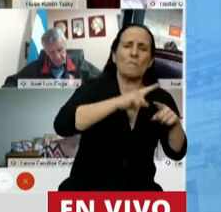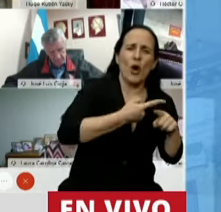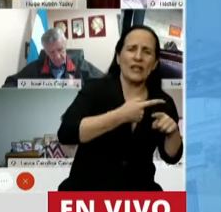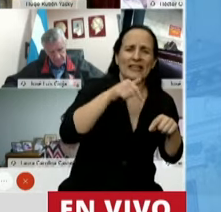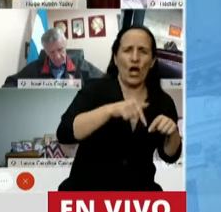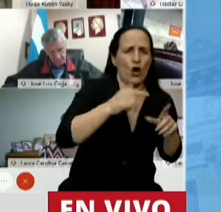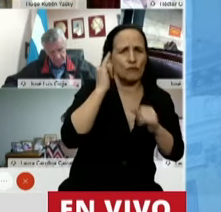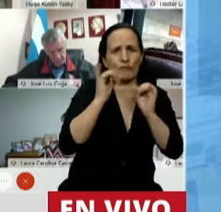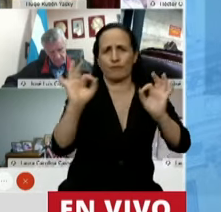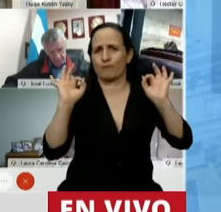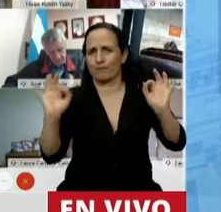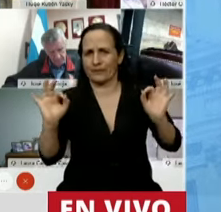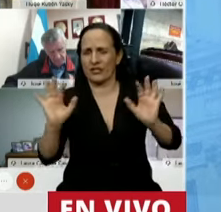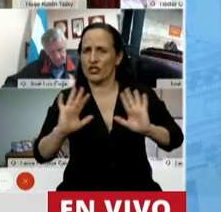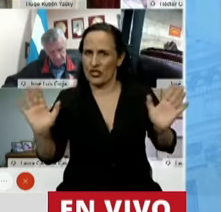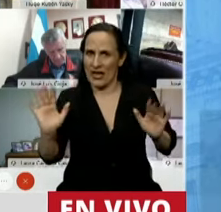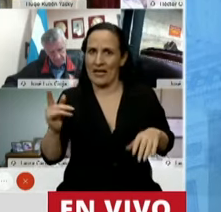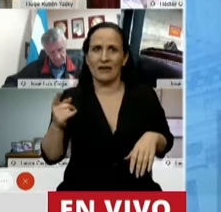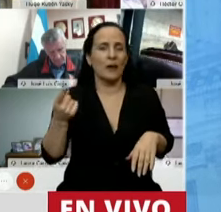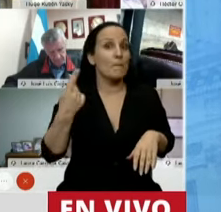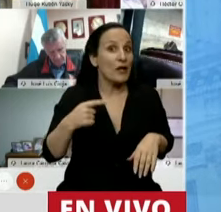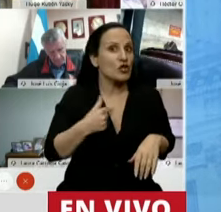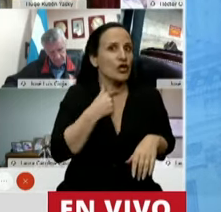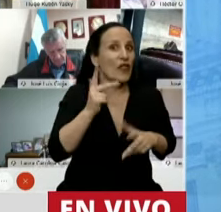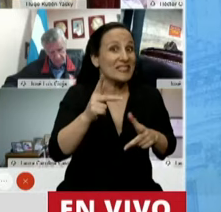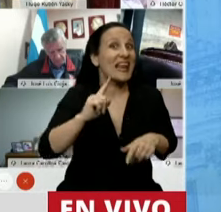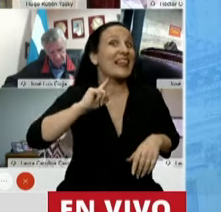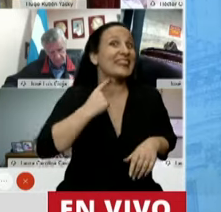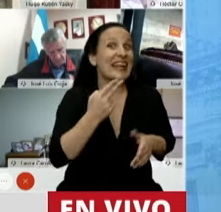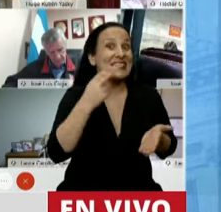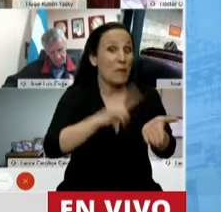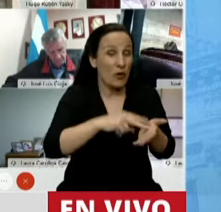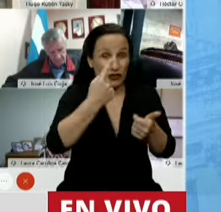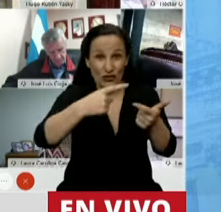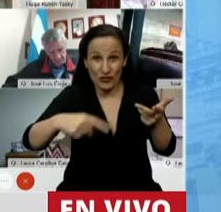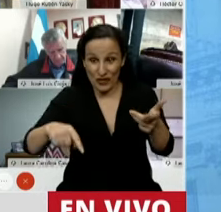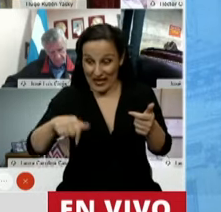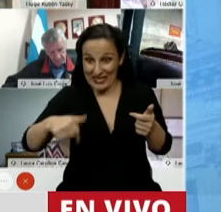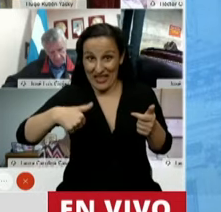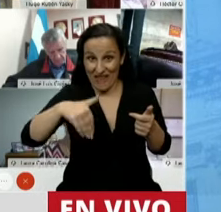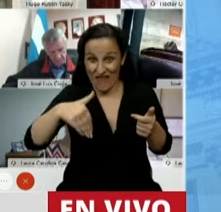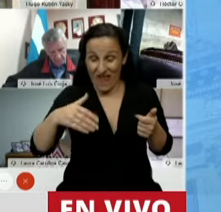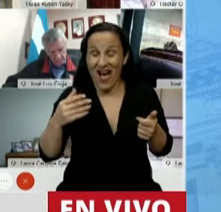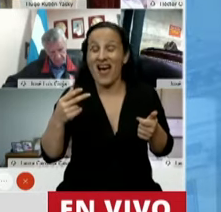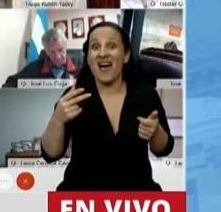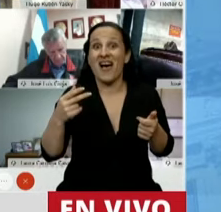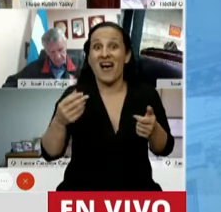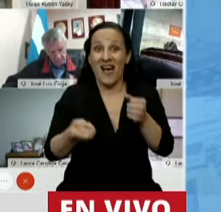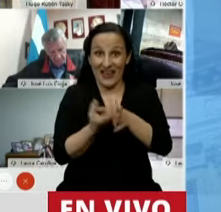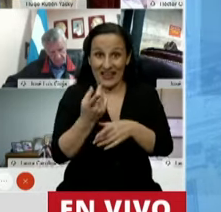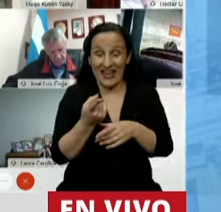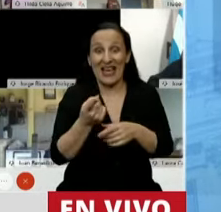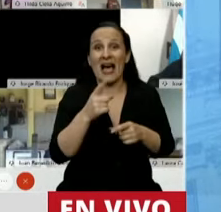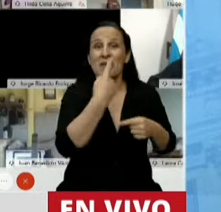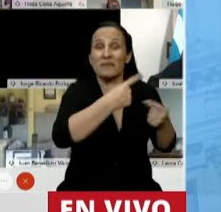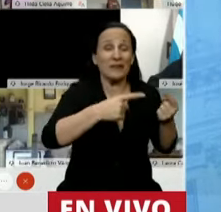Pero yo quiero decir, presidente, que de los 13 impuestos con este que se crea y de los que han aumentado, la